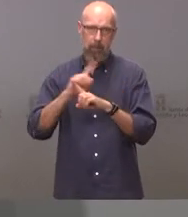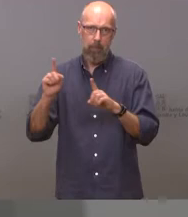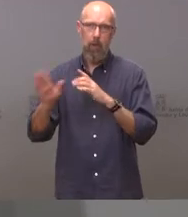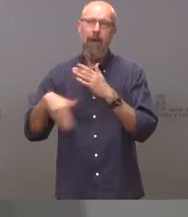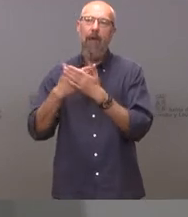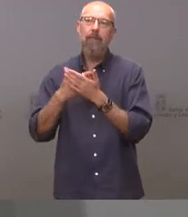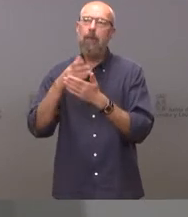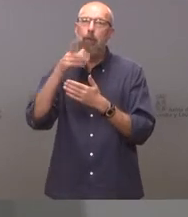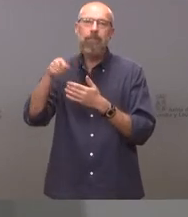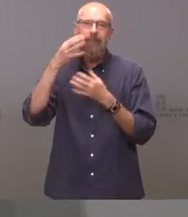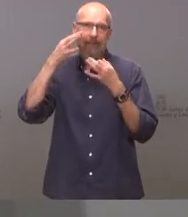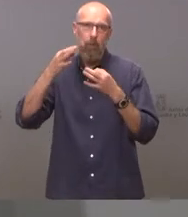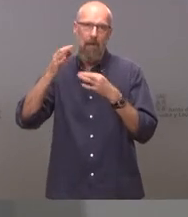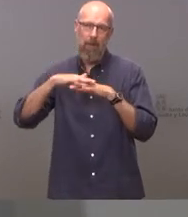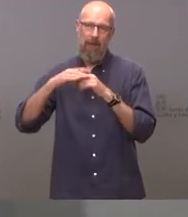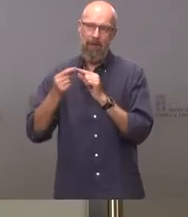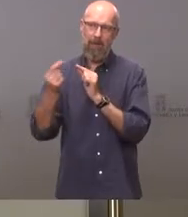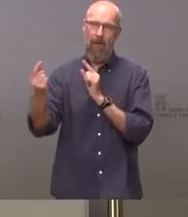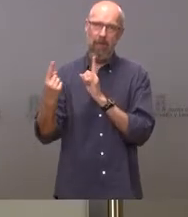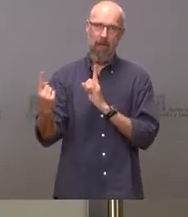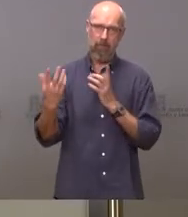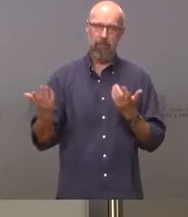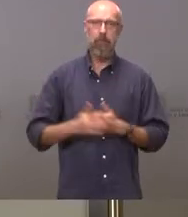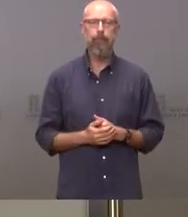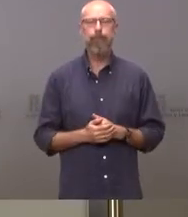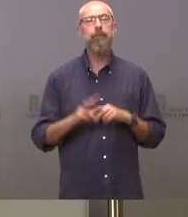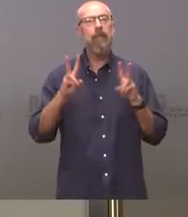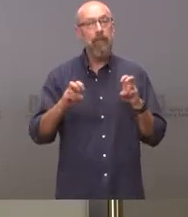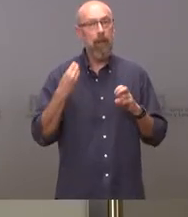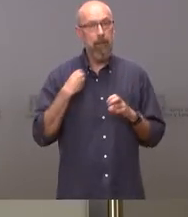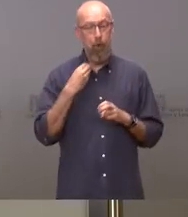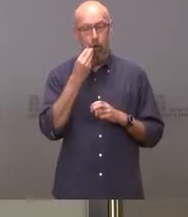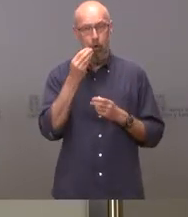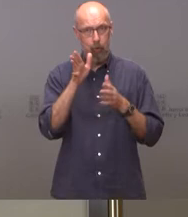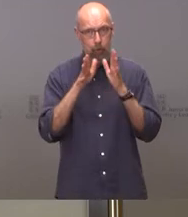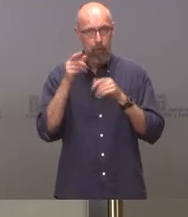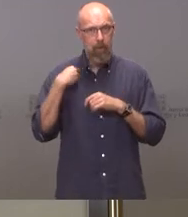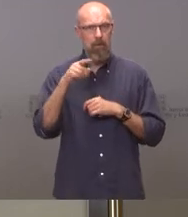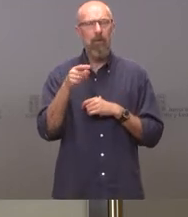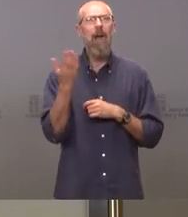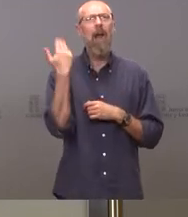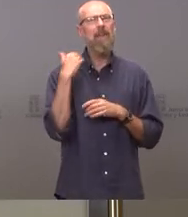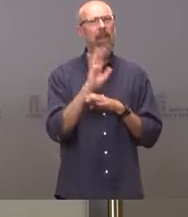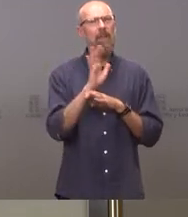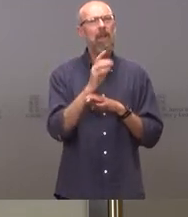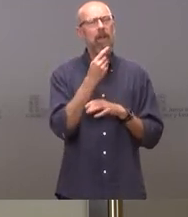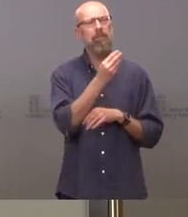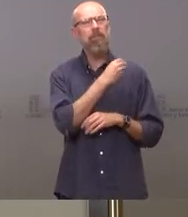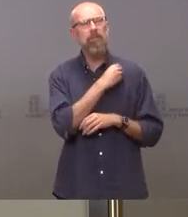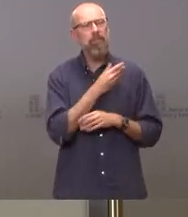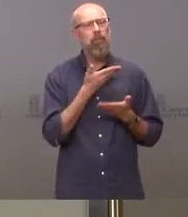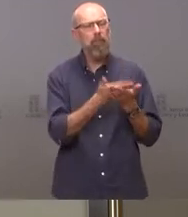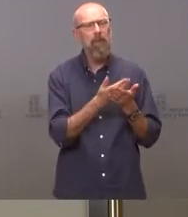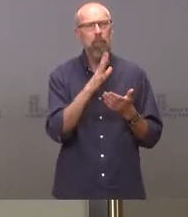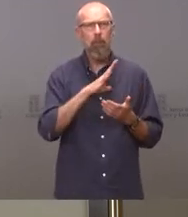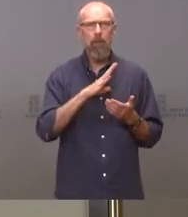mantener la distancia de seguridad. Hablando de consumo, ayer los cines pedían que les dejaran consumir en el interior de sus salas. Yo